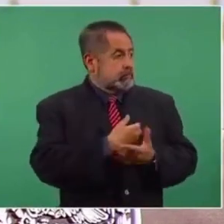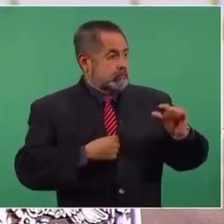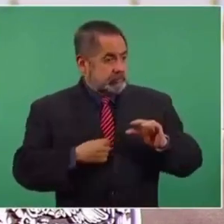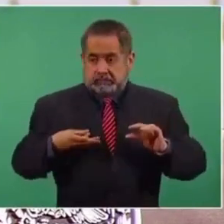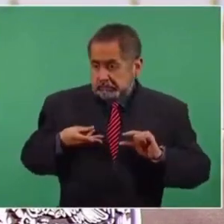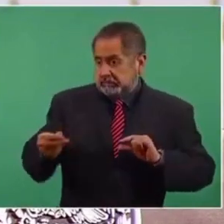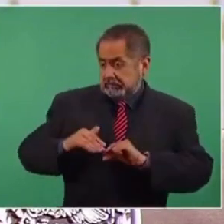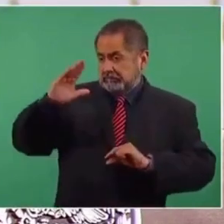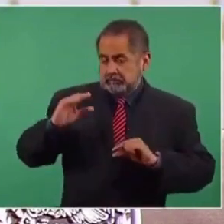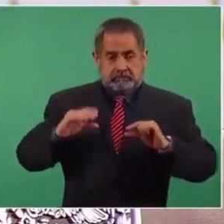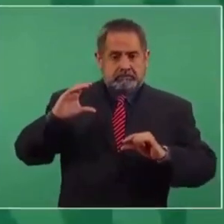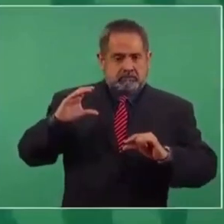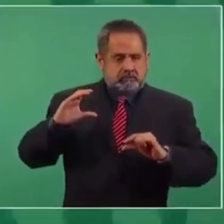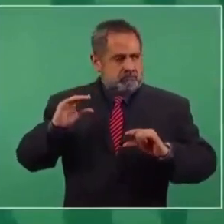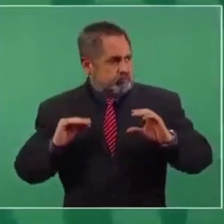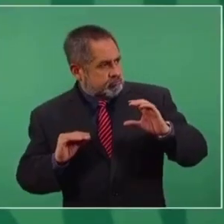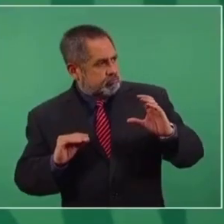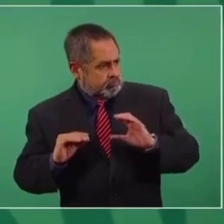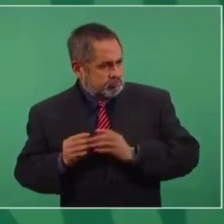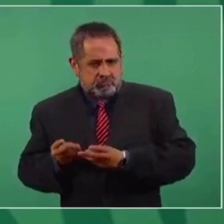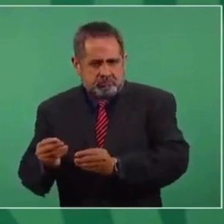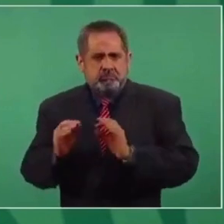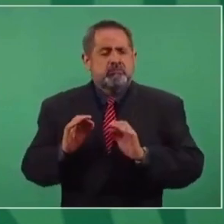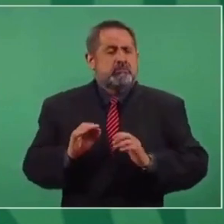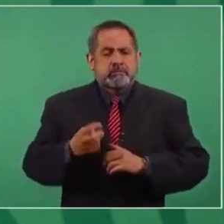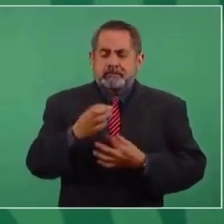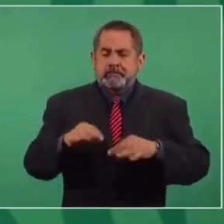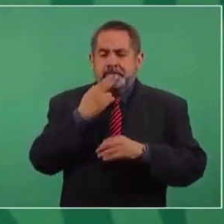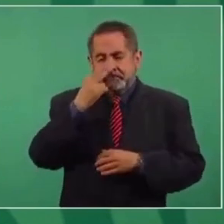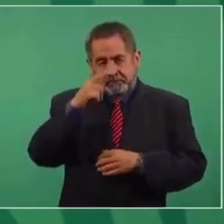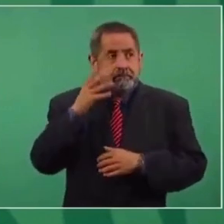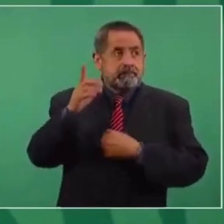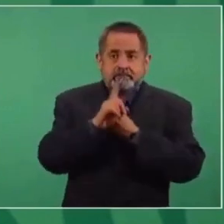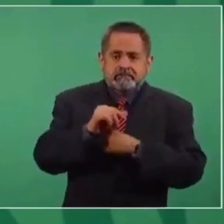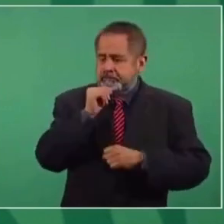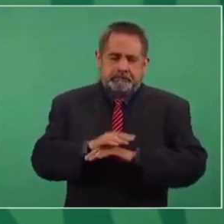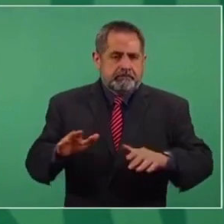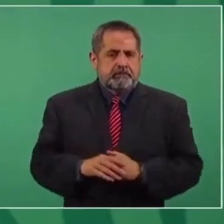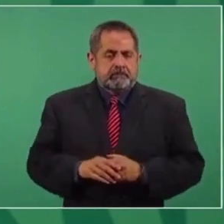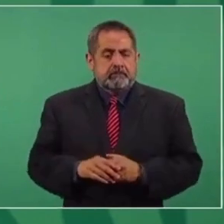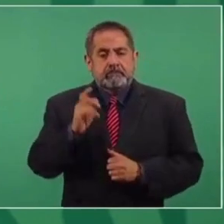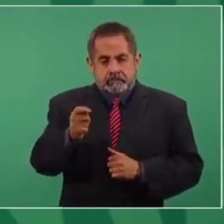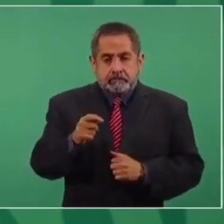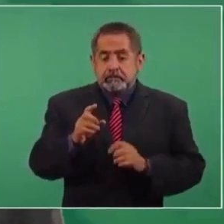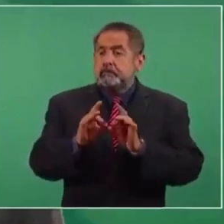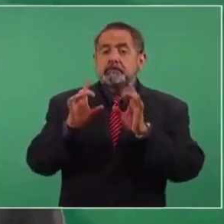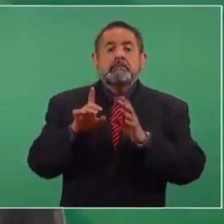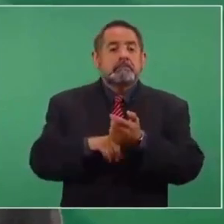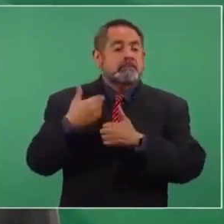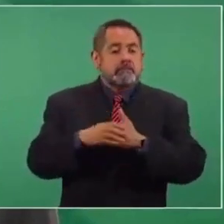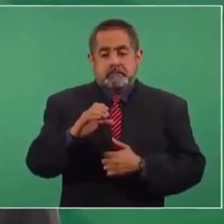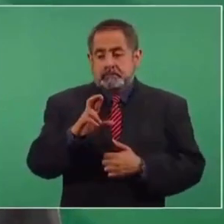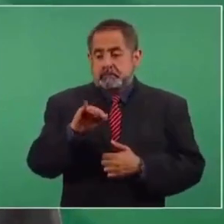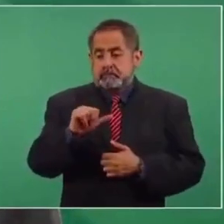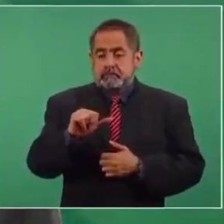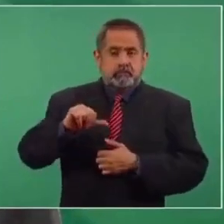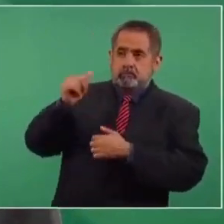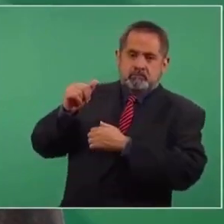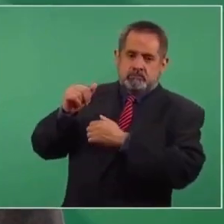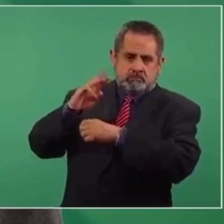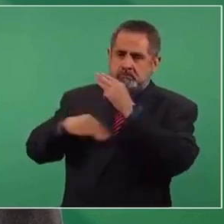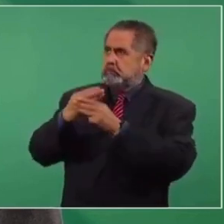para no tener problemas. En el caso de que se presente una crisis externa